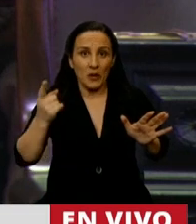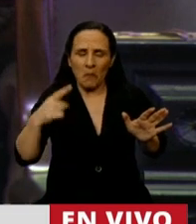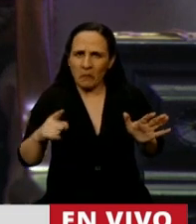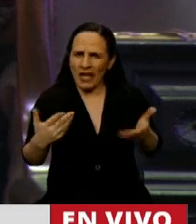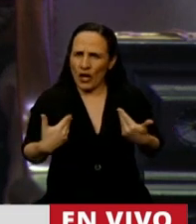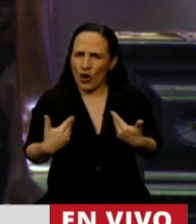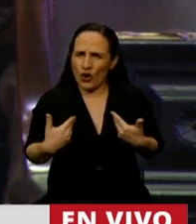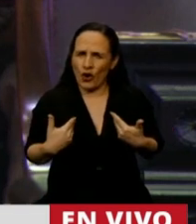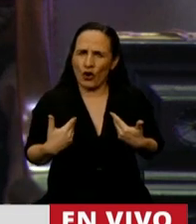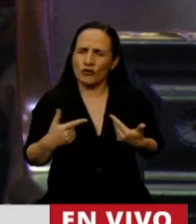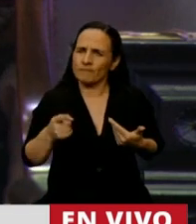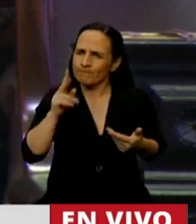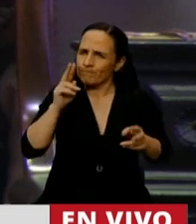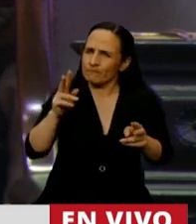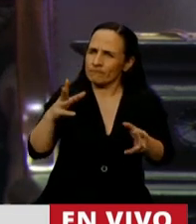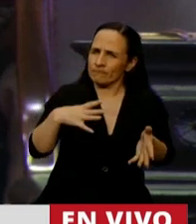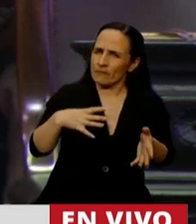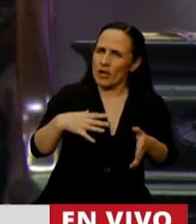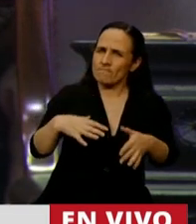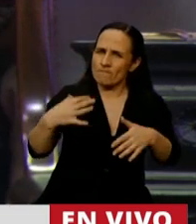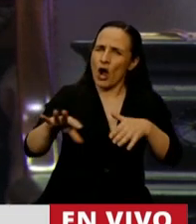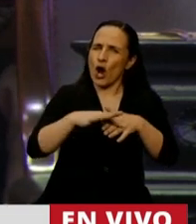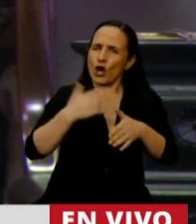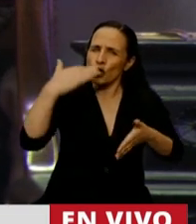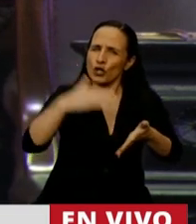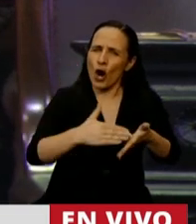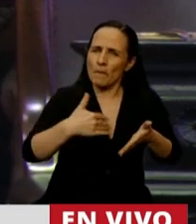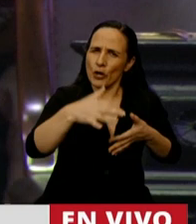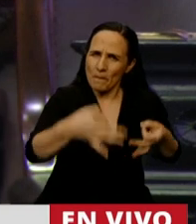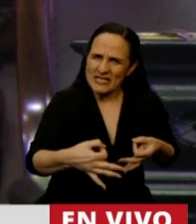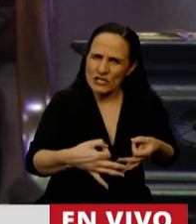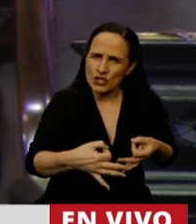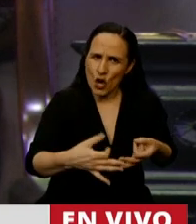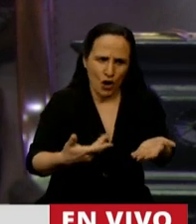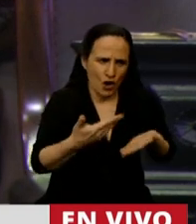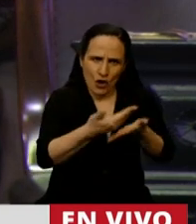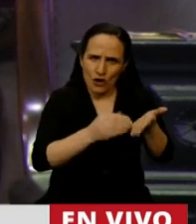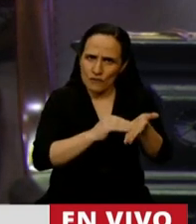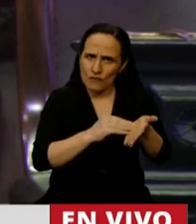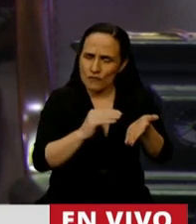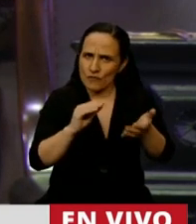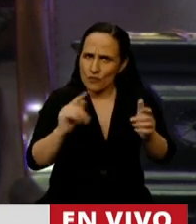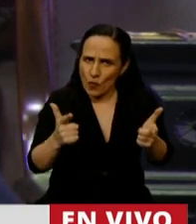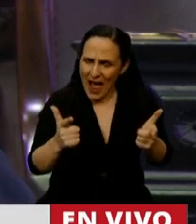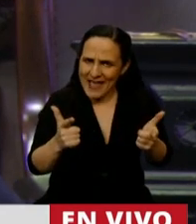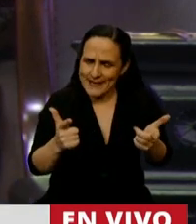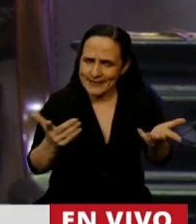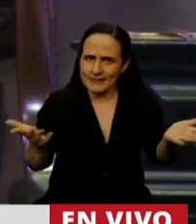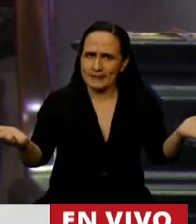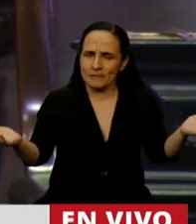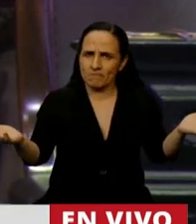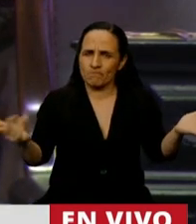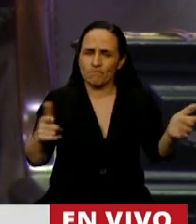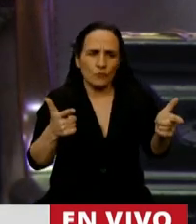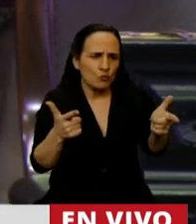no vemos un compromiso en este dictamen que estamos tratando con esa situación. No vemos que haya un